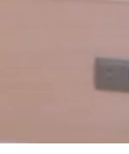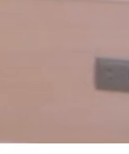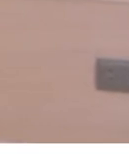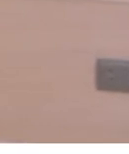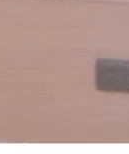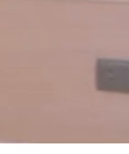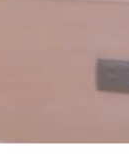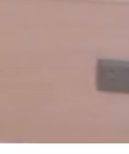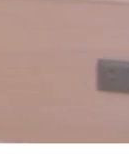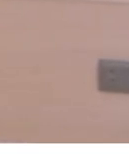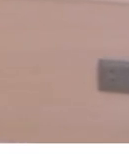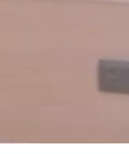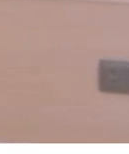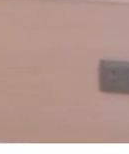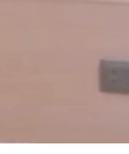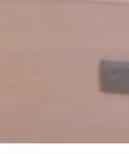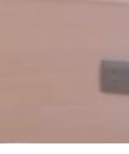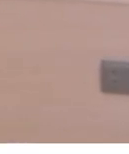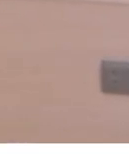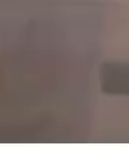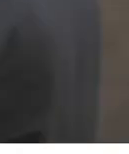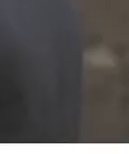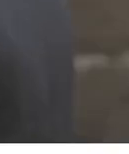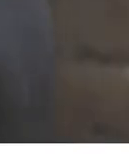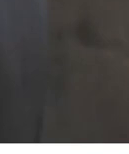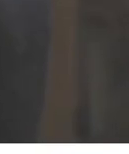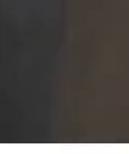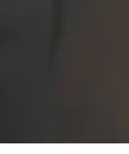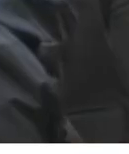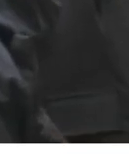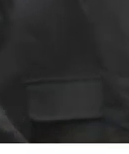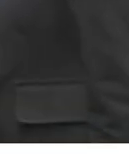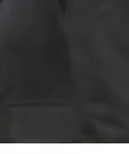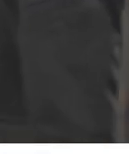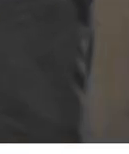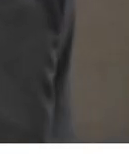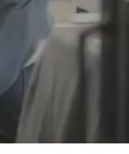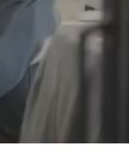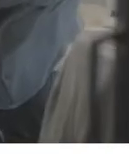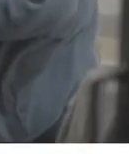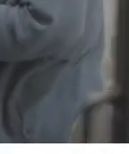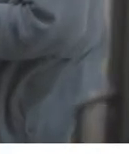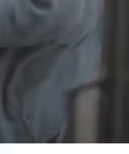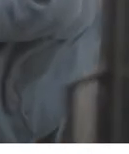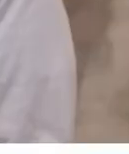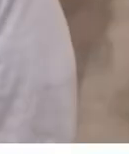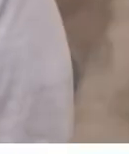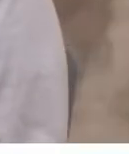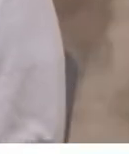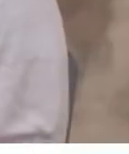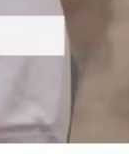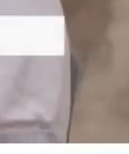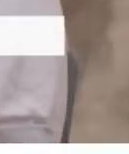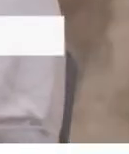algo que sabes que beneficiará a una persona que tiene nombre y apellido. Nosotros no cronificamos pobrezas. No queremos